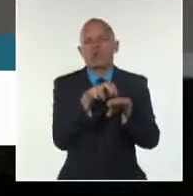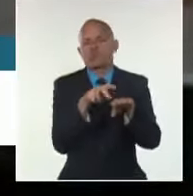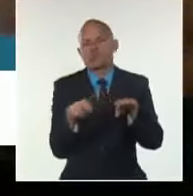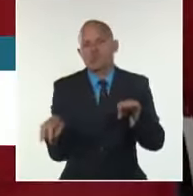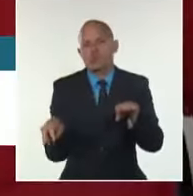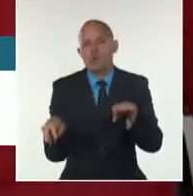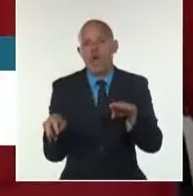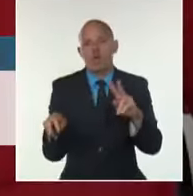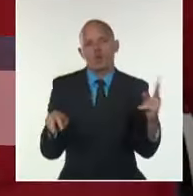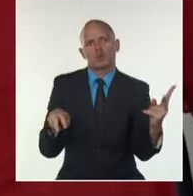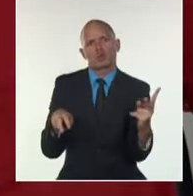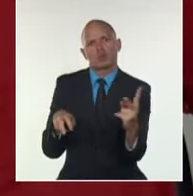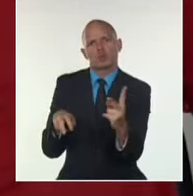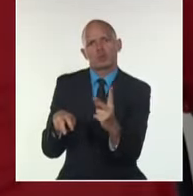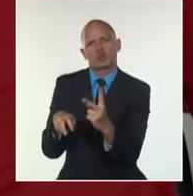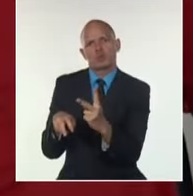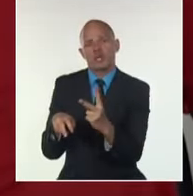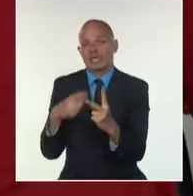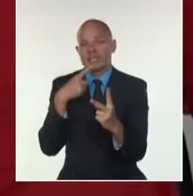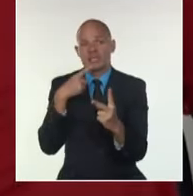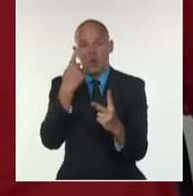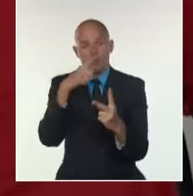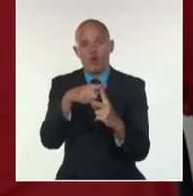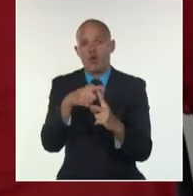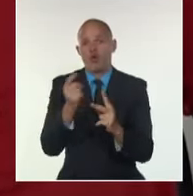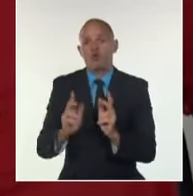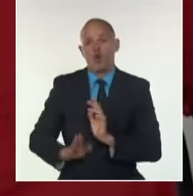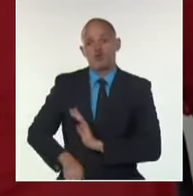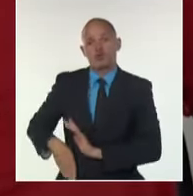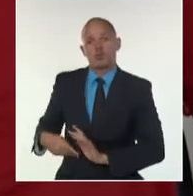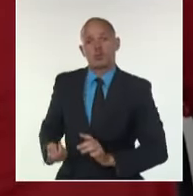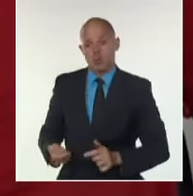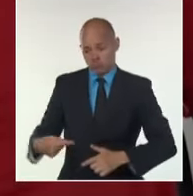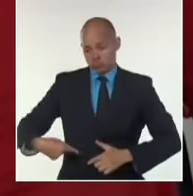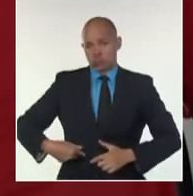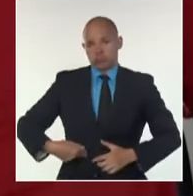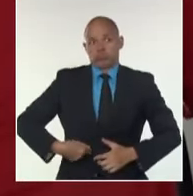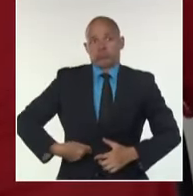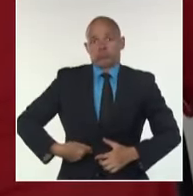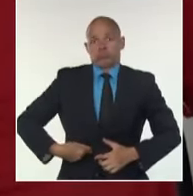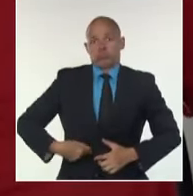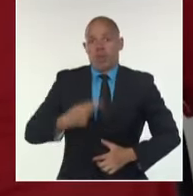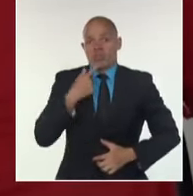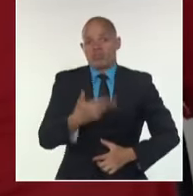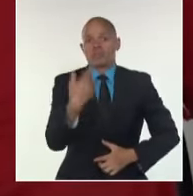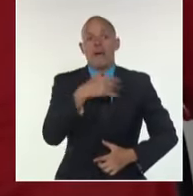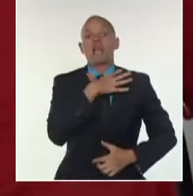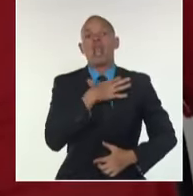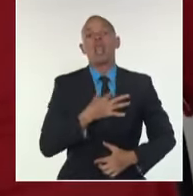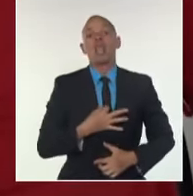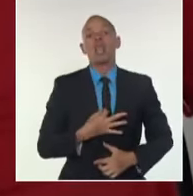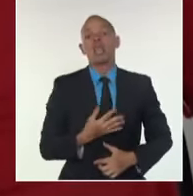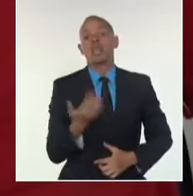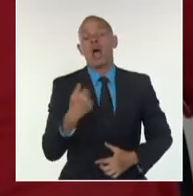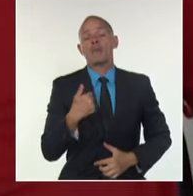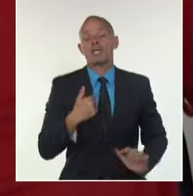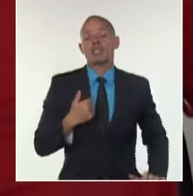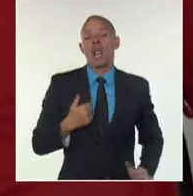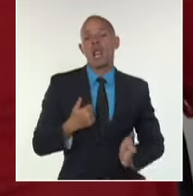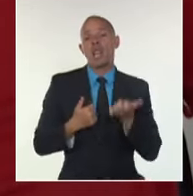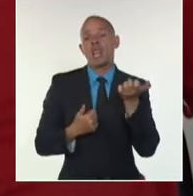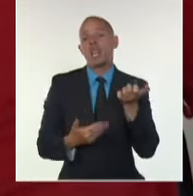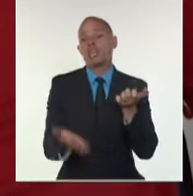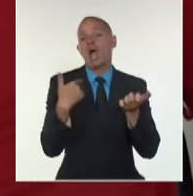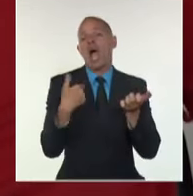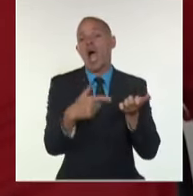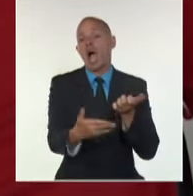asaltada. Uno de ellos me puso el cuchillo en la barriga y me dijo que le diera la cadena y el teléfono. Que